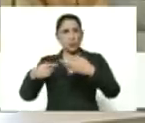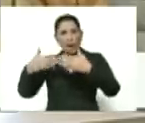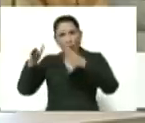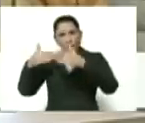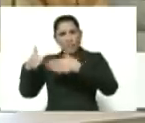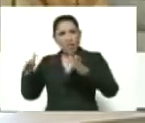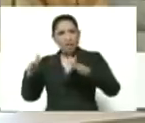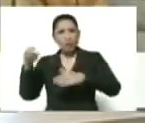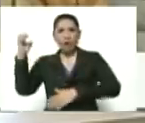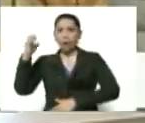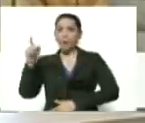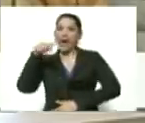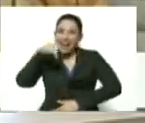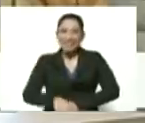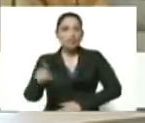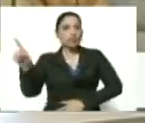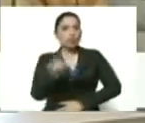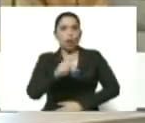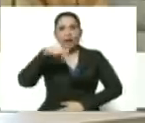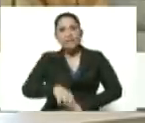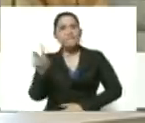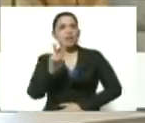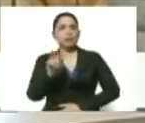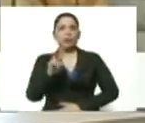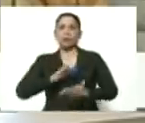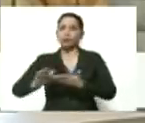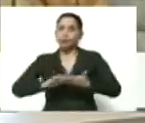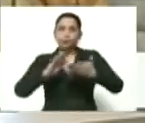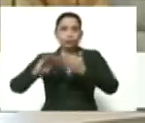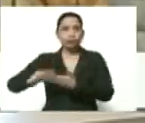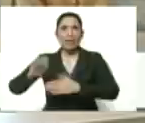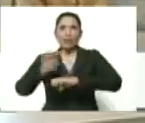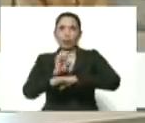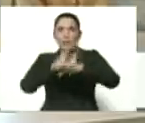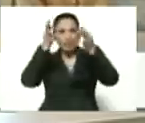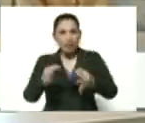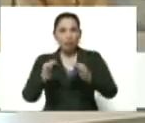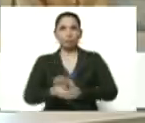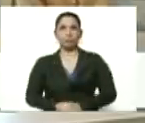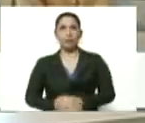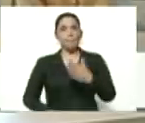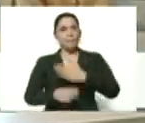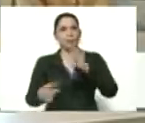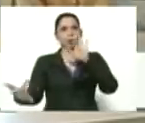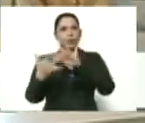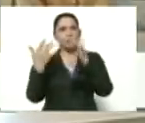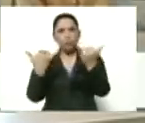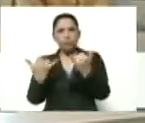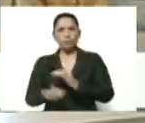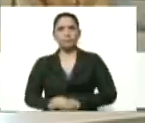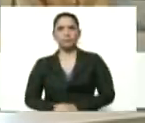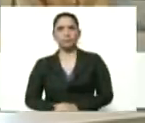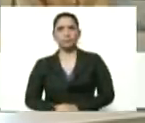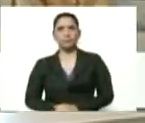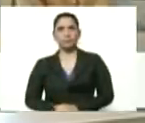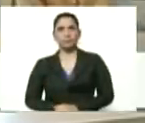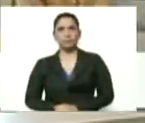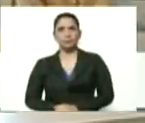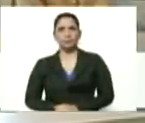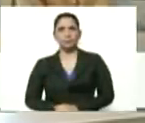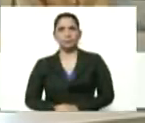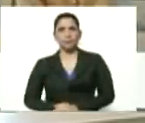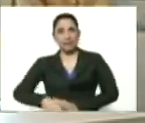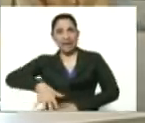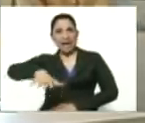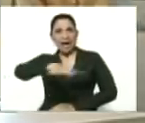en Europa, aquí no. Aquí es la producción de la economía real. Vámonos directo ahí mismo, en el llano.